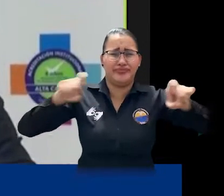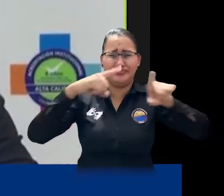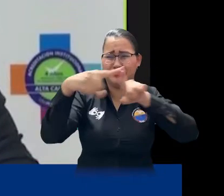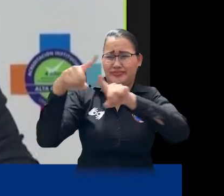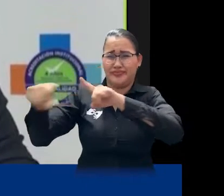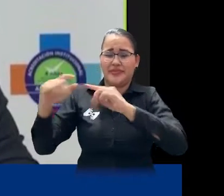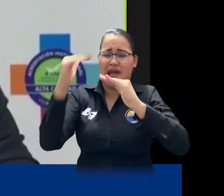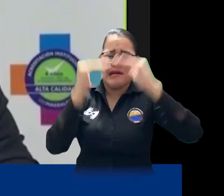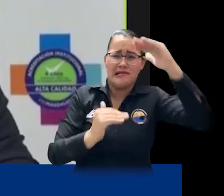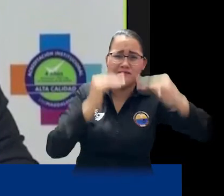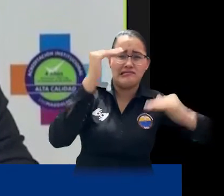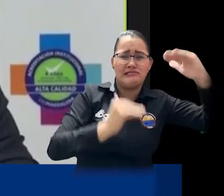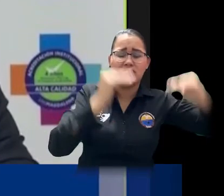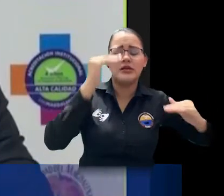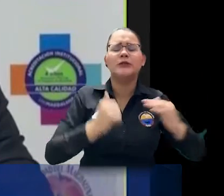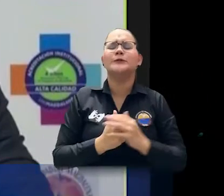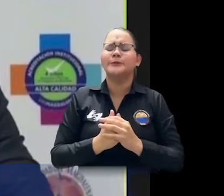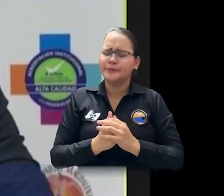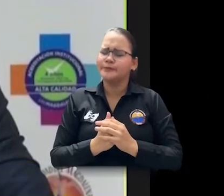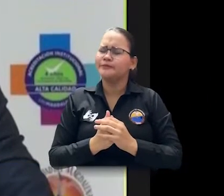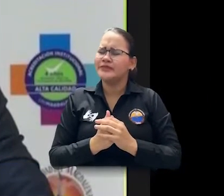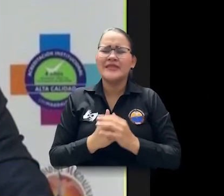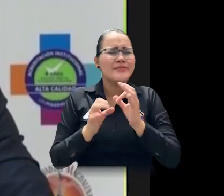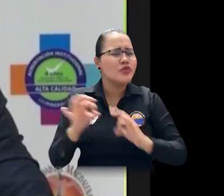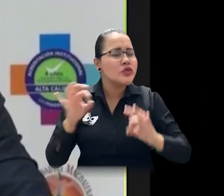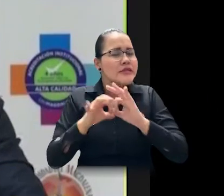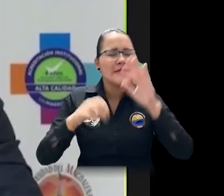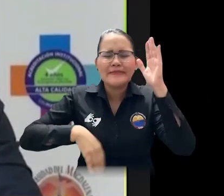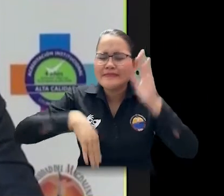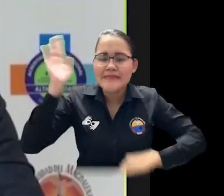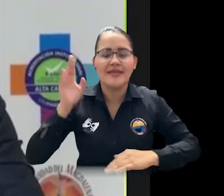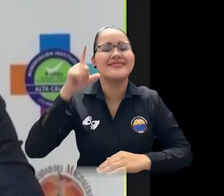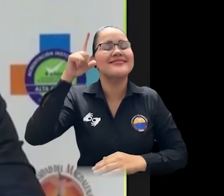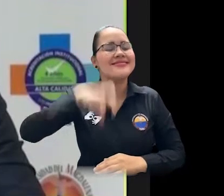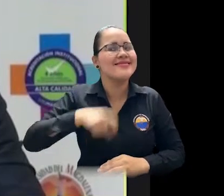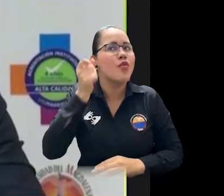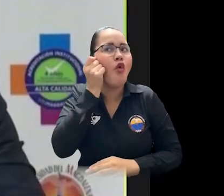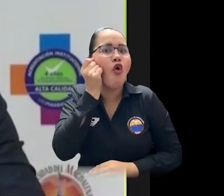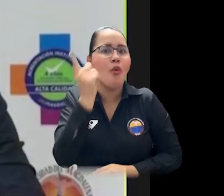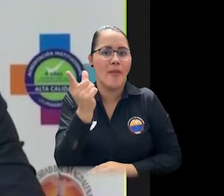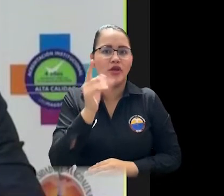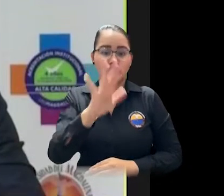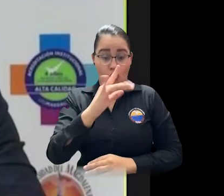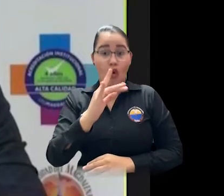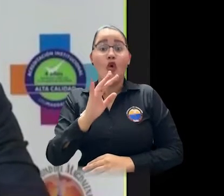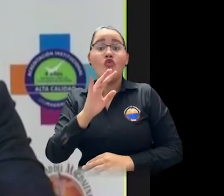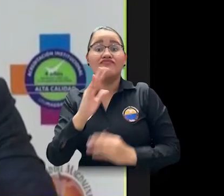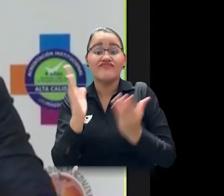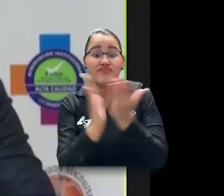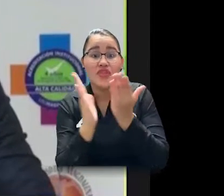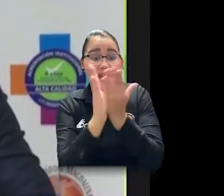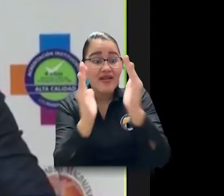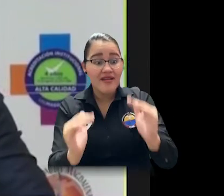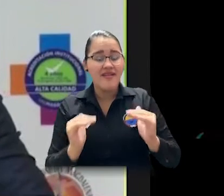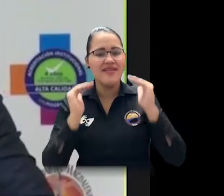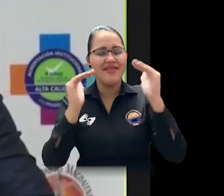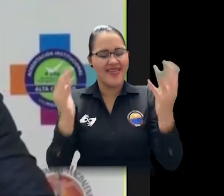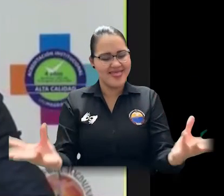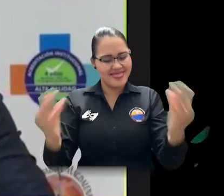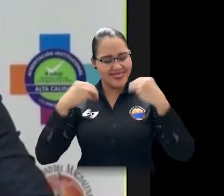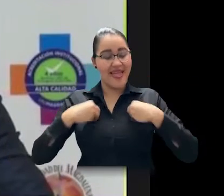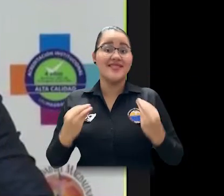tan profundas, tiene que procurar entender que la educación superior va a agregar valor